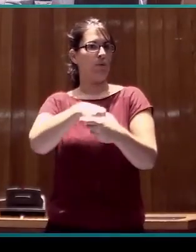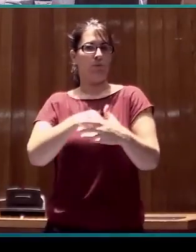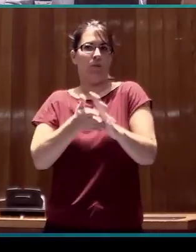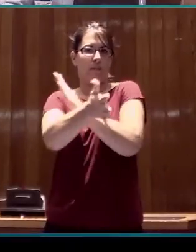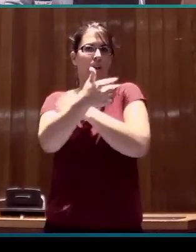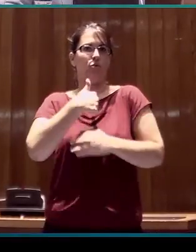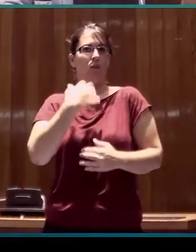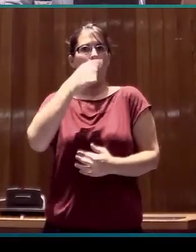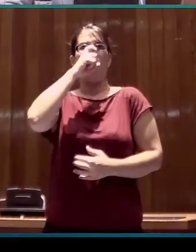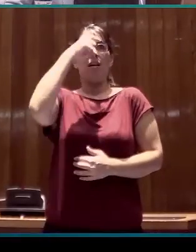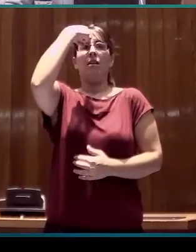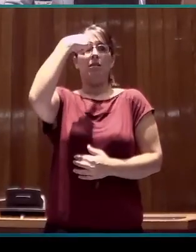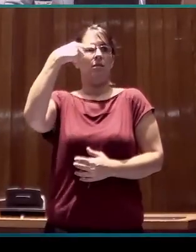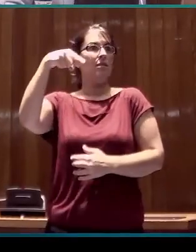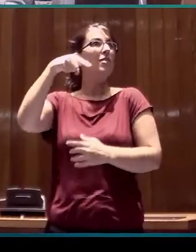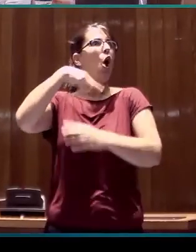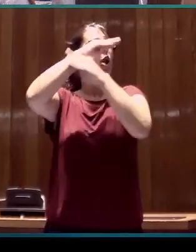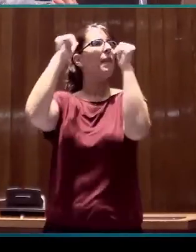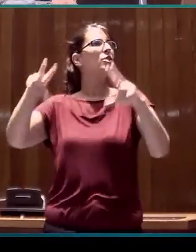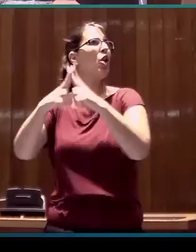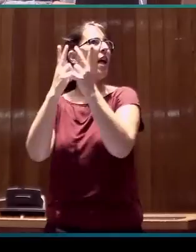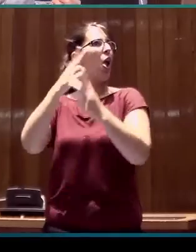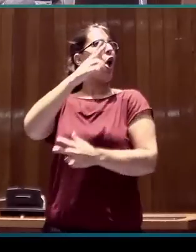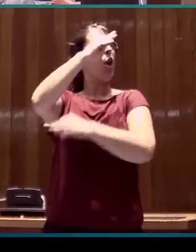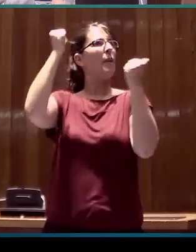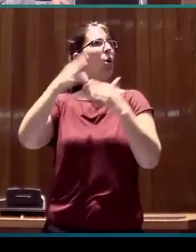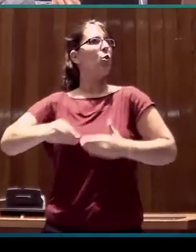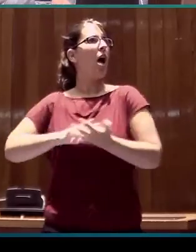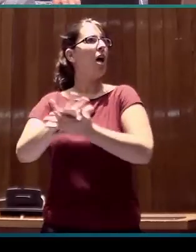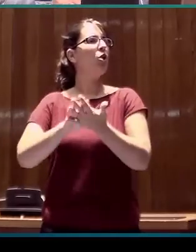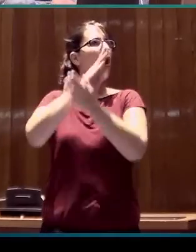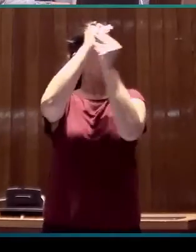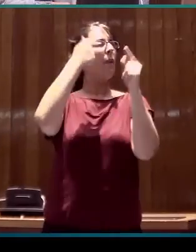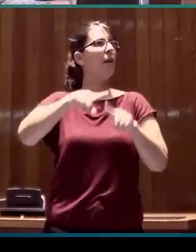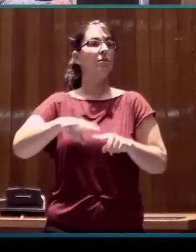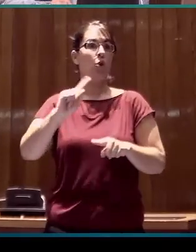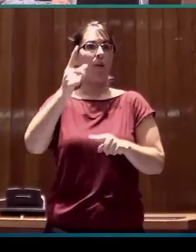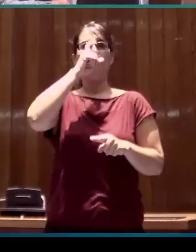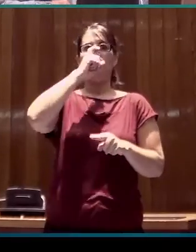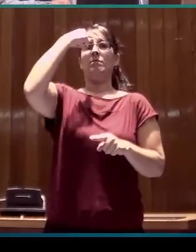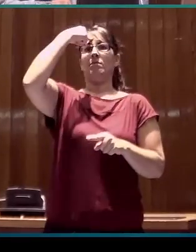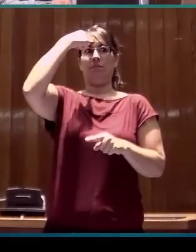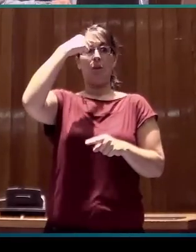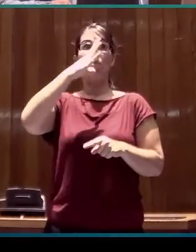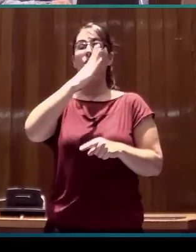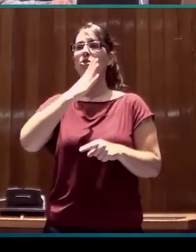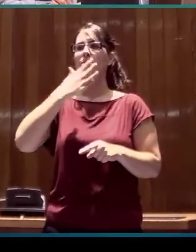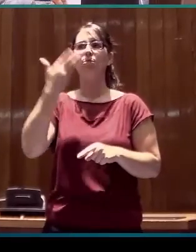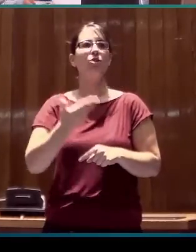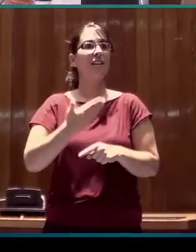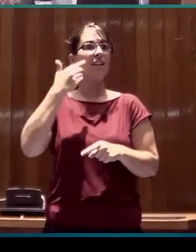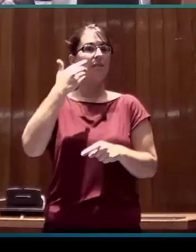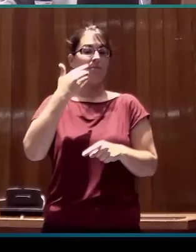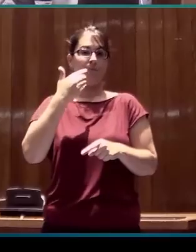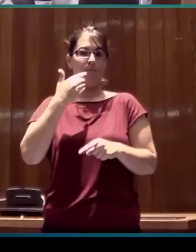presente esa realidad. Y por ello es importante a veces detenerse, como intento yo hacer hoy, y reflexionar sobre